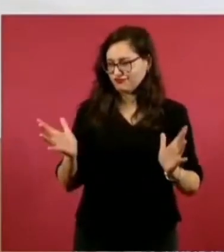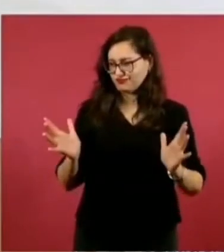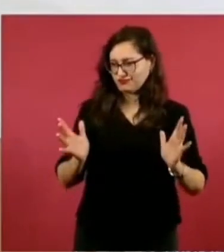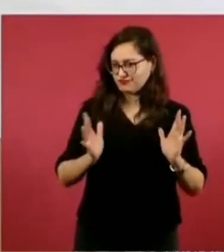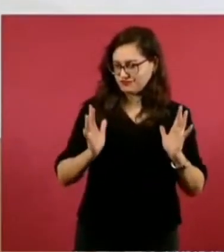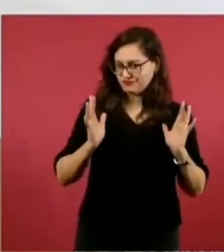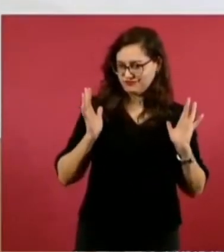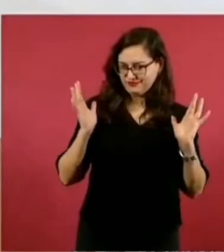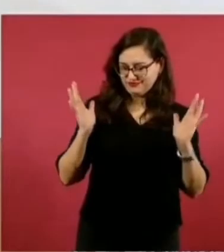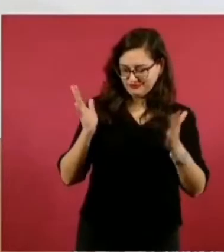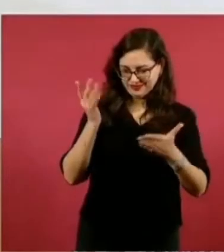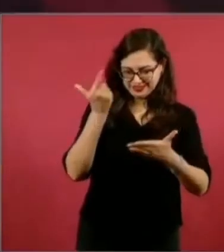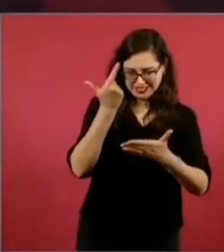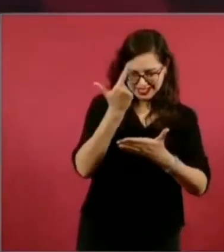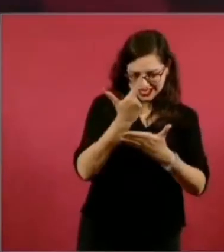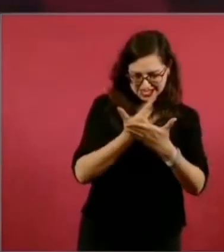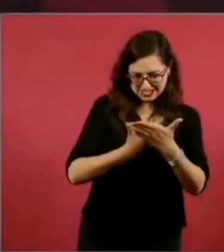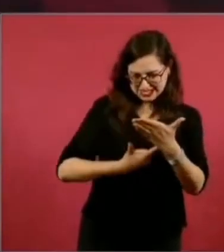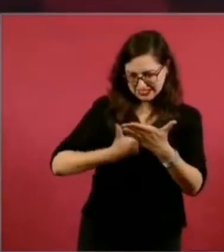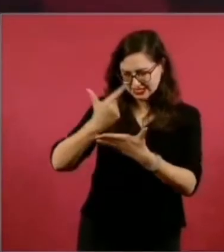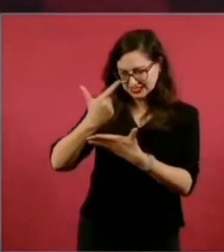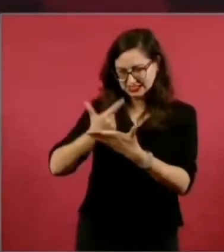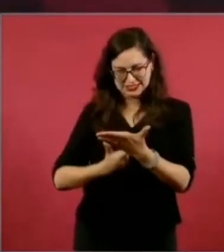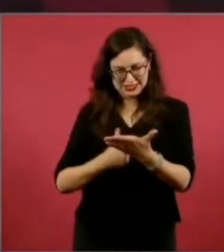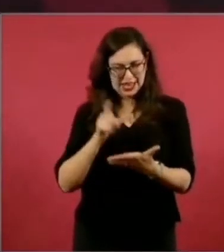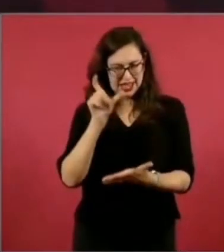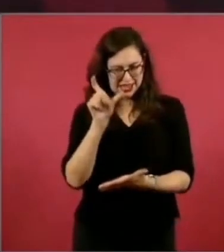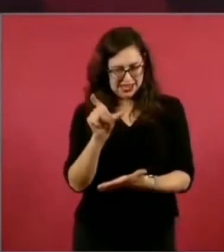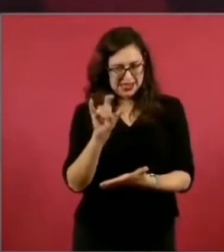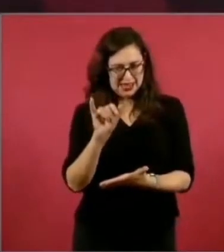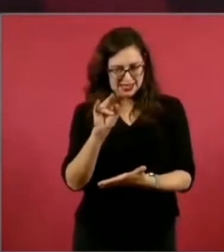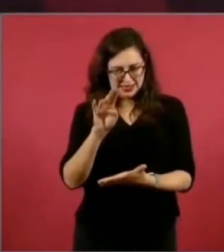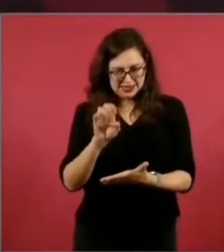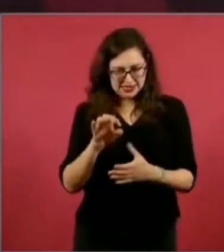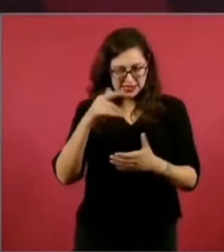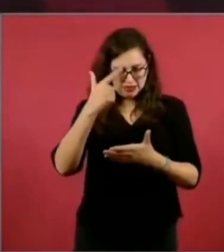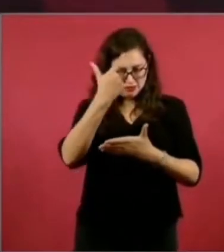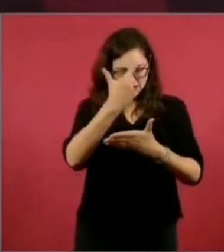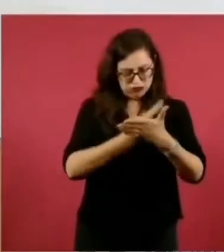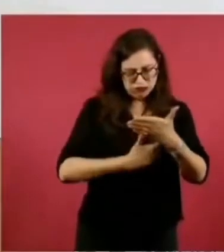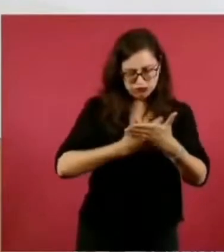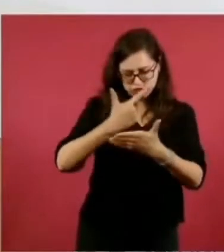empadronados, cuatrocientos,